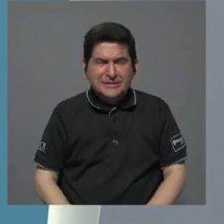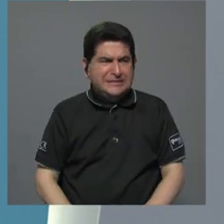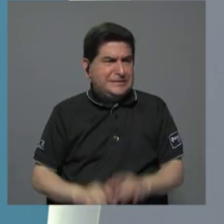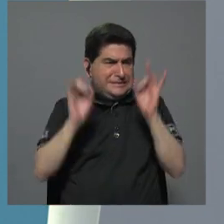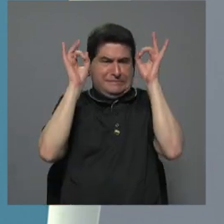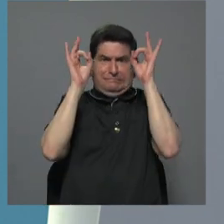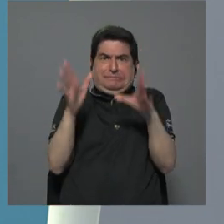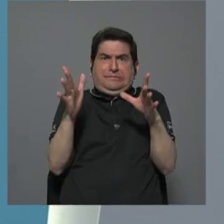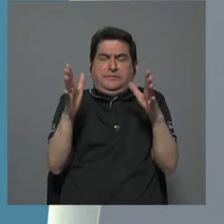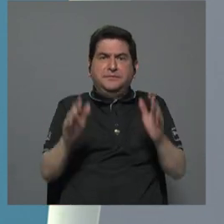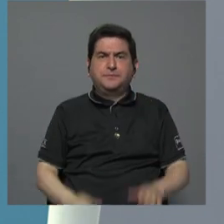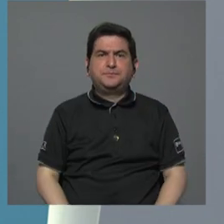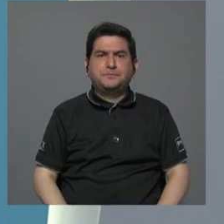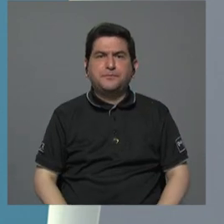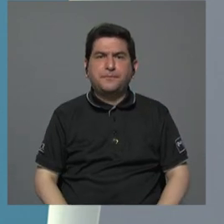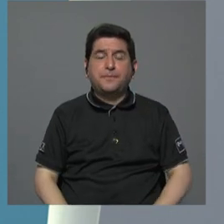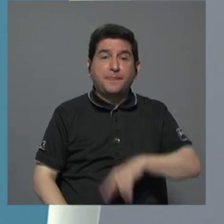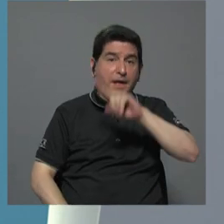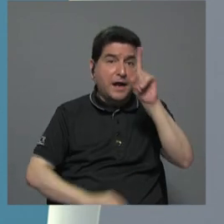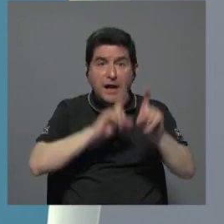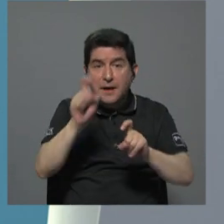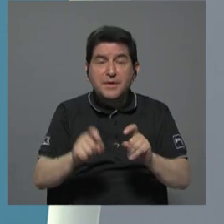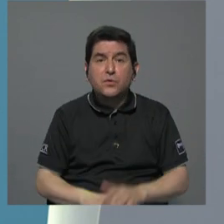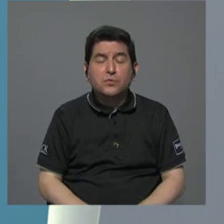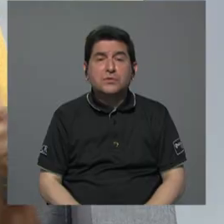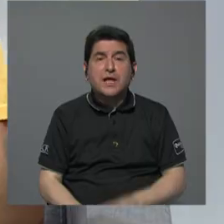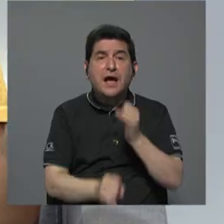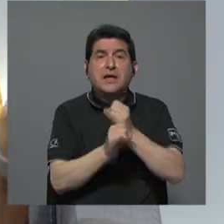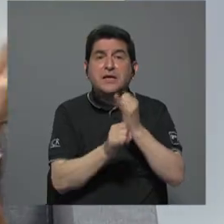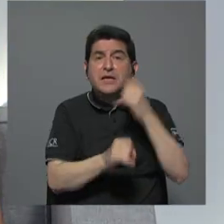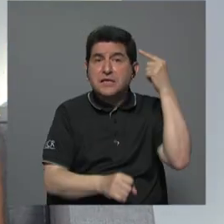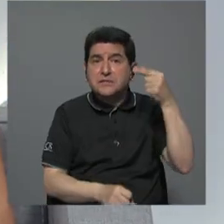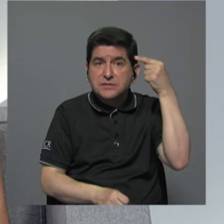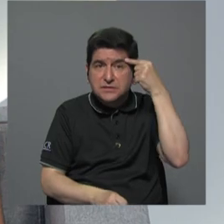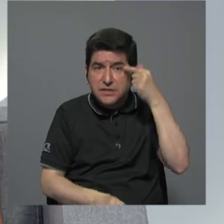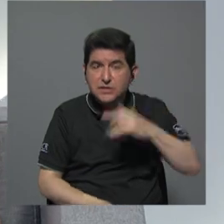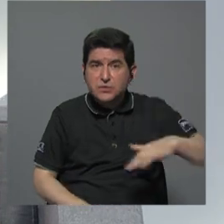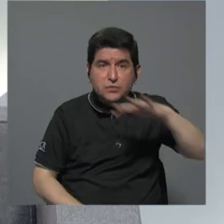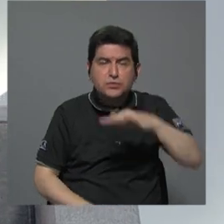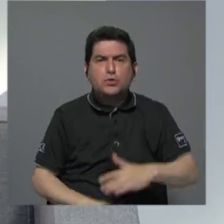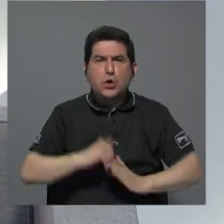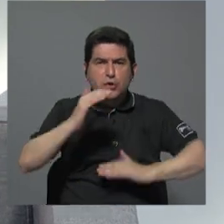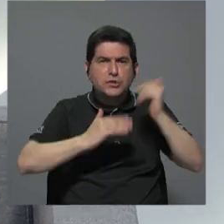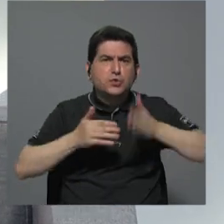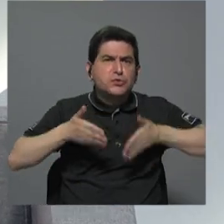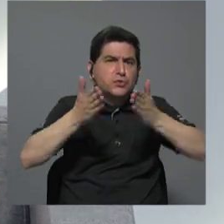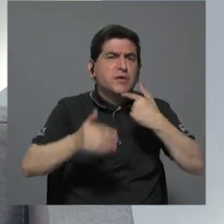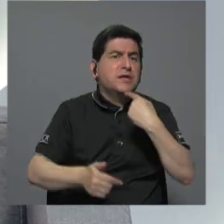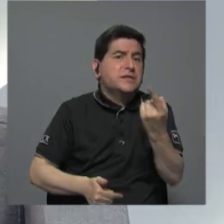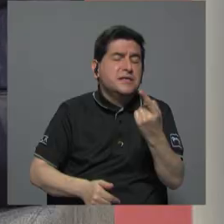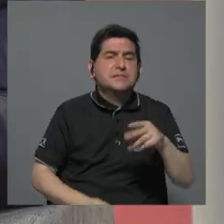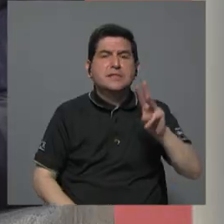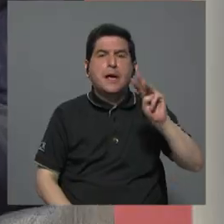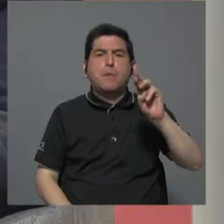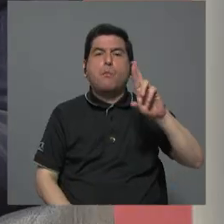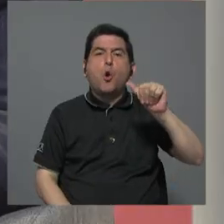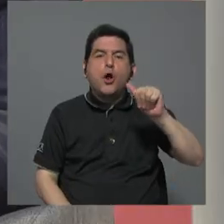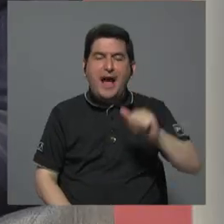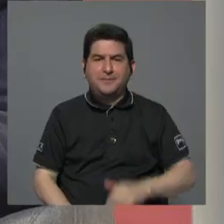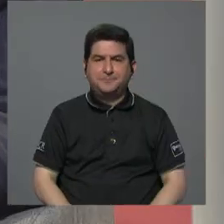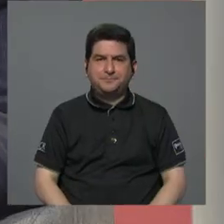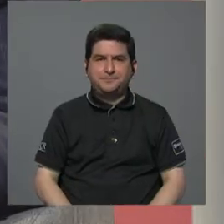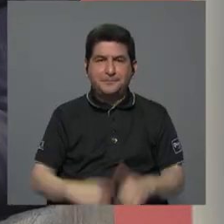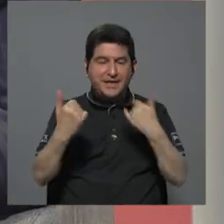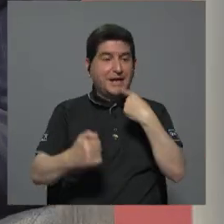devastados hay preguntas no sería conveniente que sean las instituciones del Estado las que se encarguen de construir calles dice Mora C bueno hay un tema yo